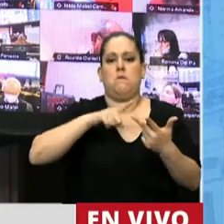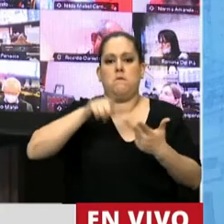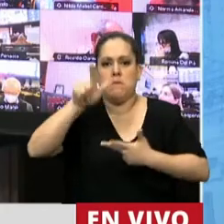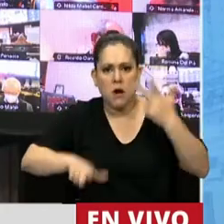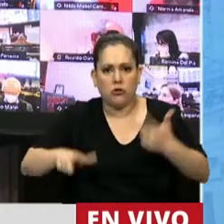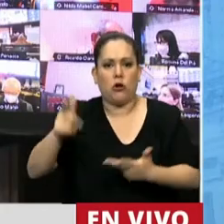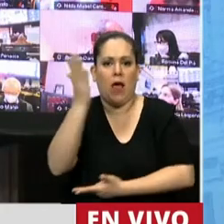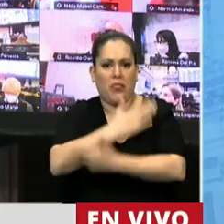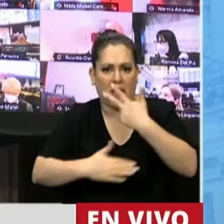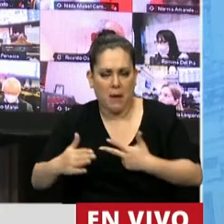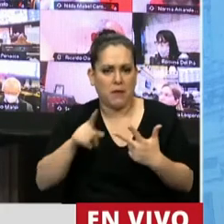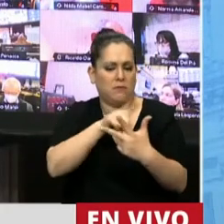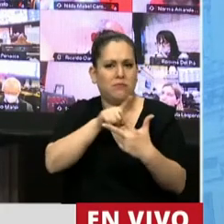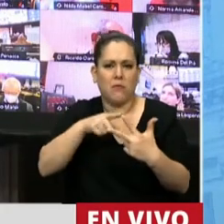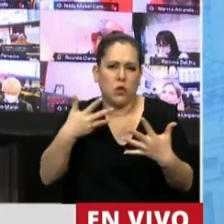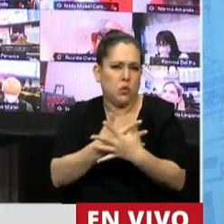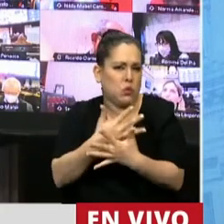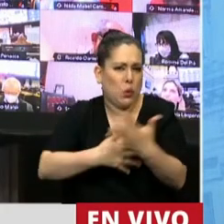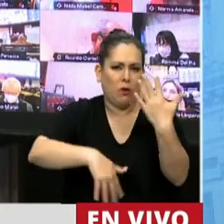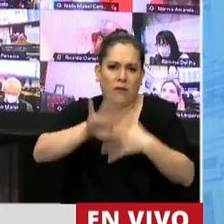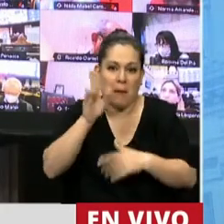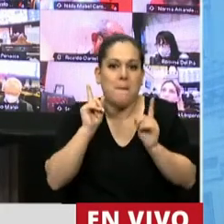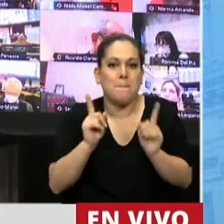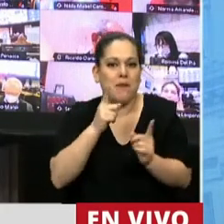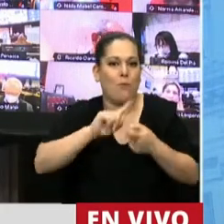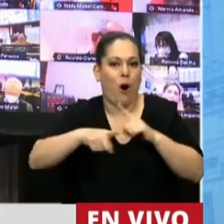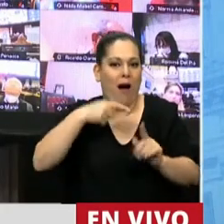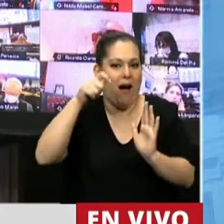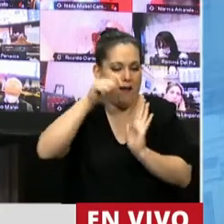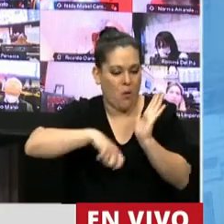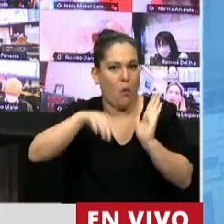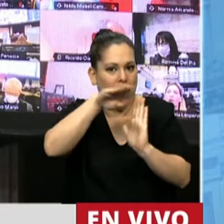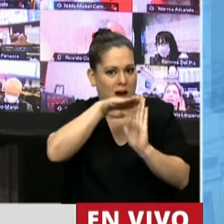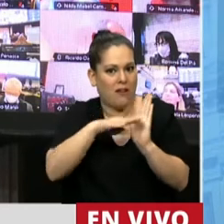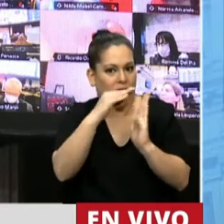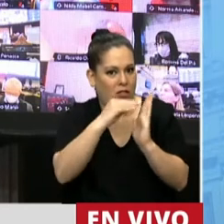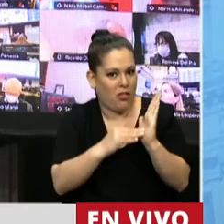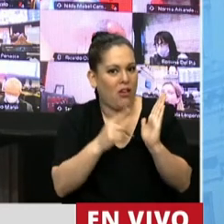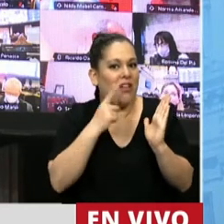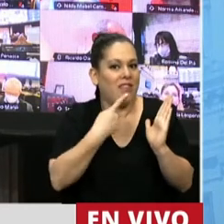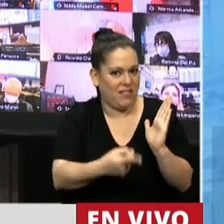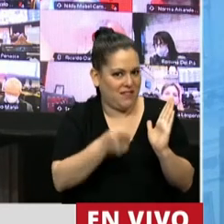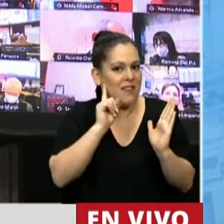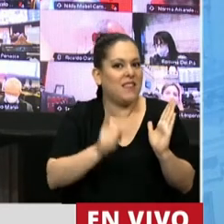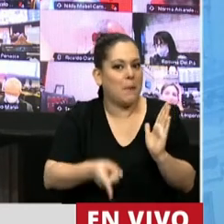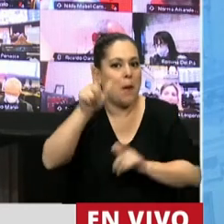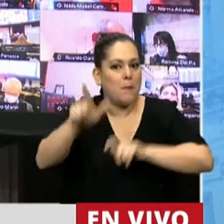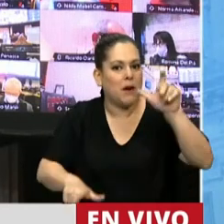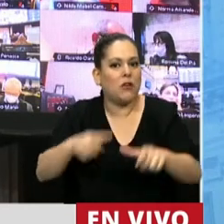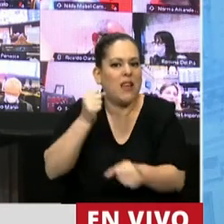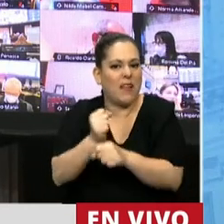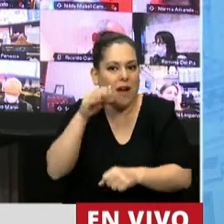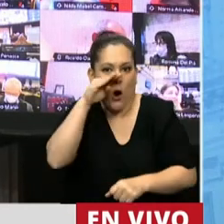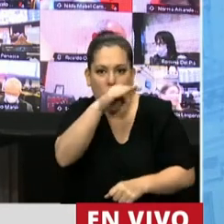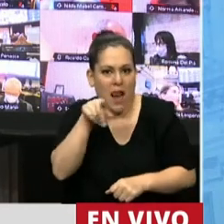y a esto es importante porque lo recoge la convención, los trabajadores informales, a los que se les proveyó con esta legislación